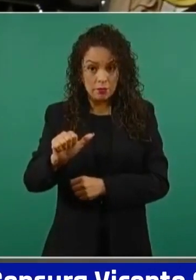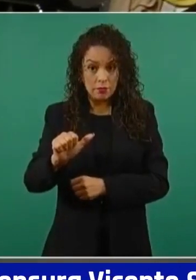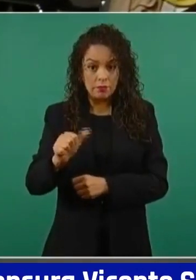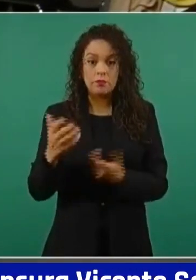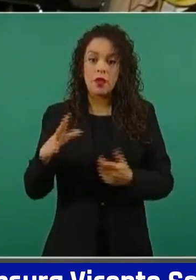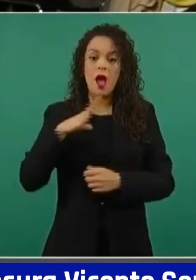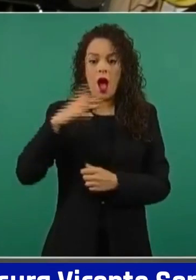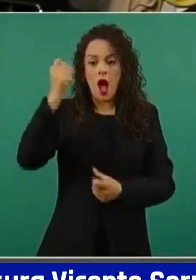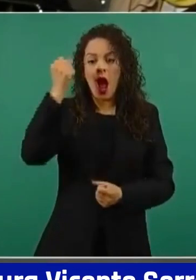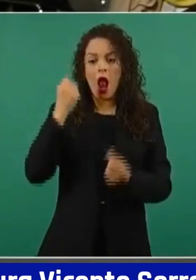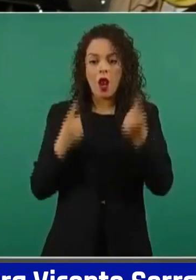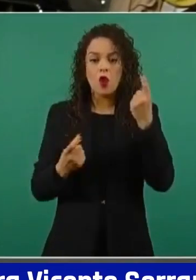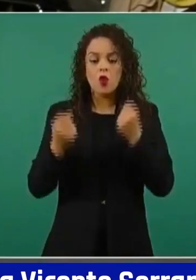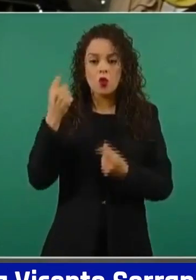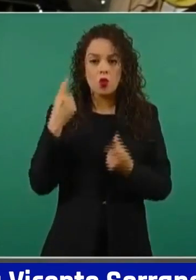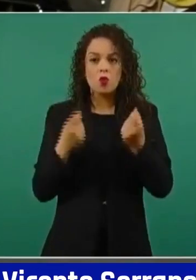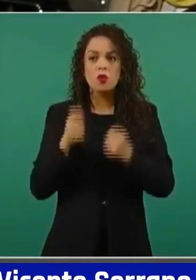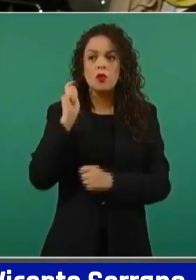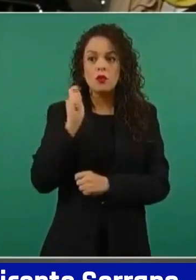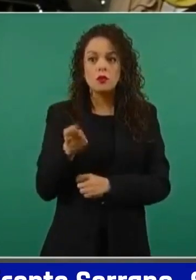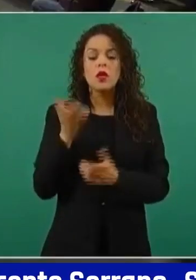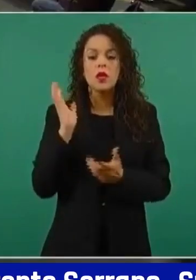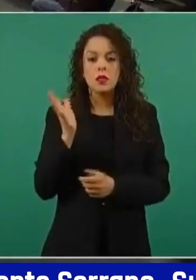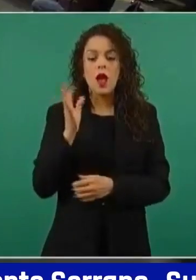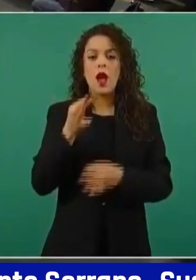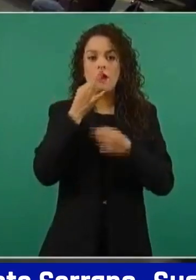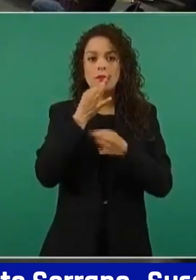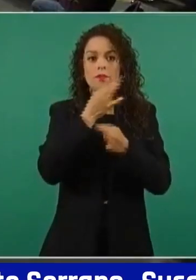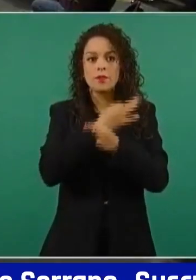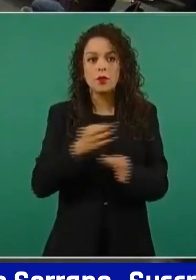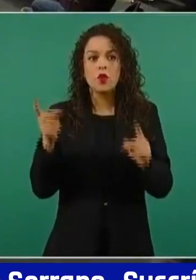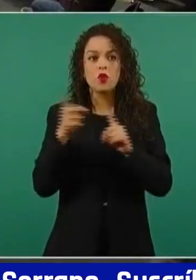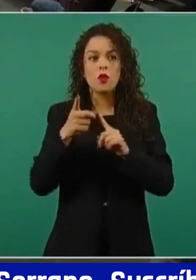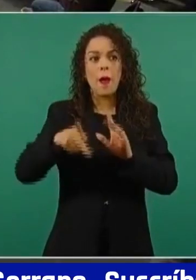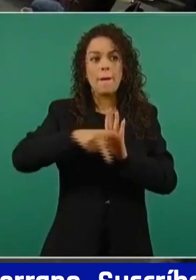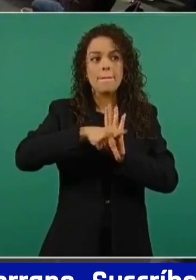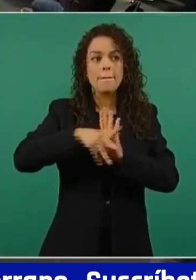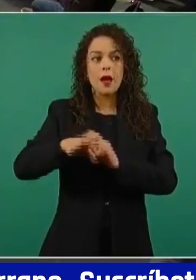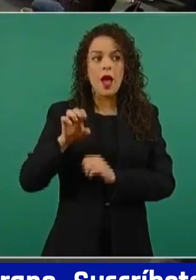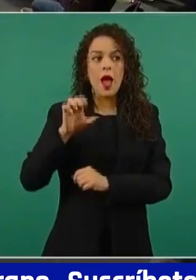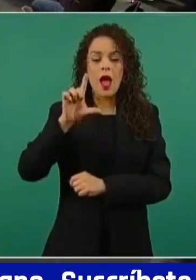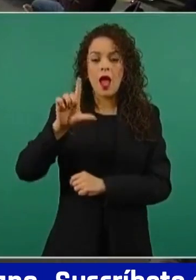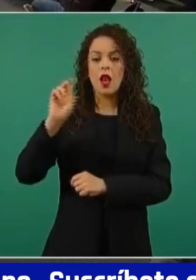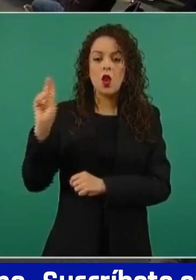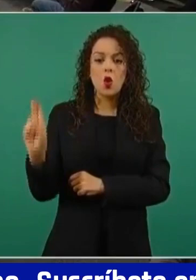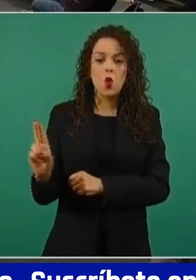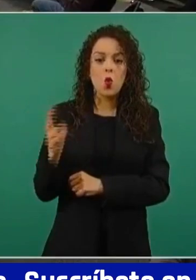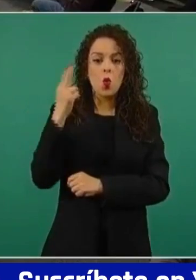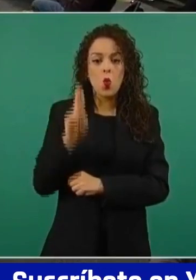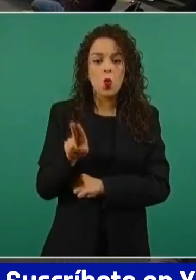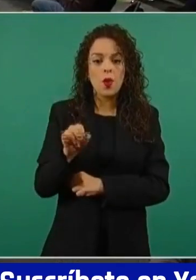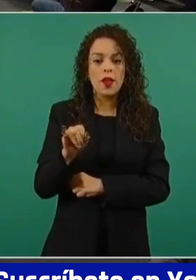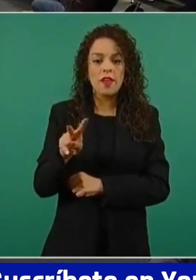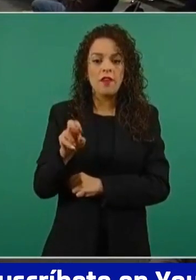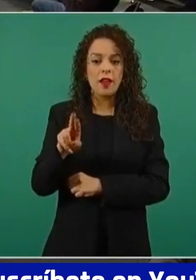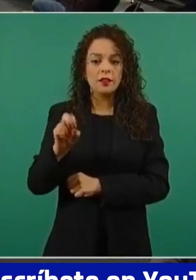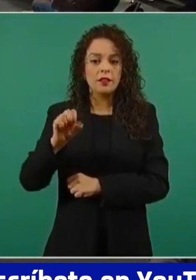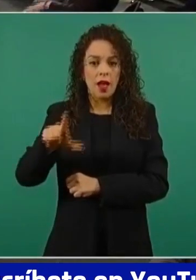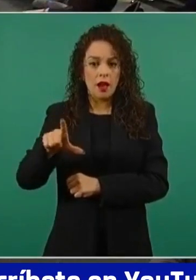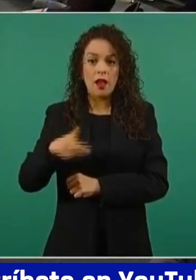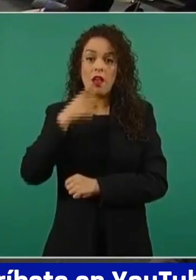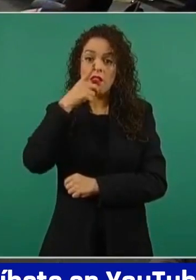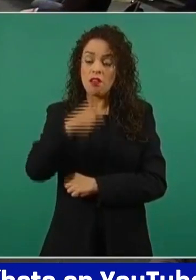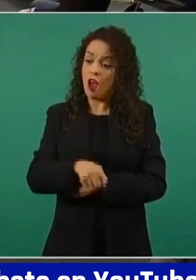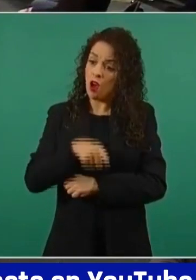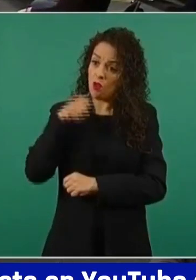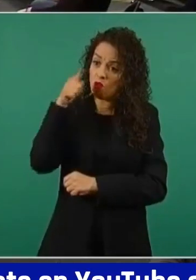que ya han estado dando declaraciones incluso en el periódico El Universal, donde pues le echan la culpa a usted que